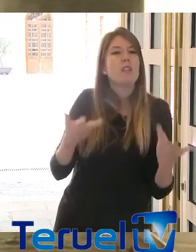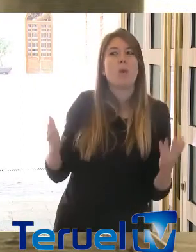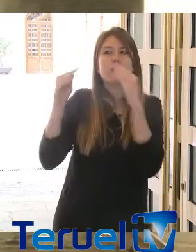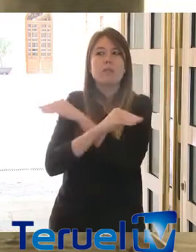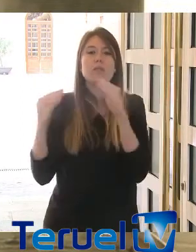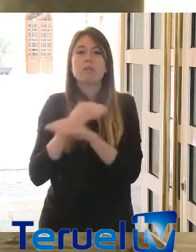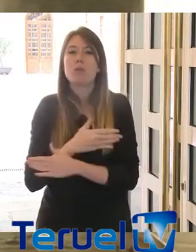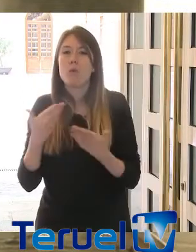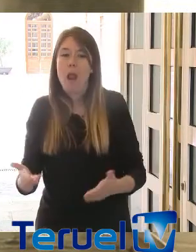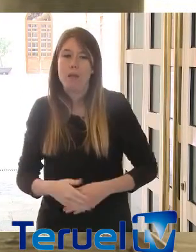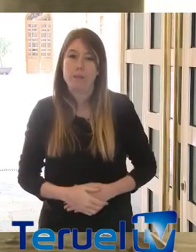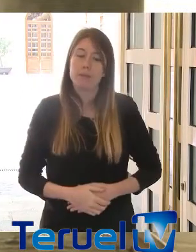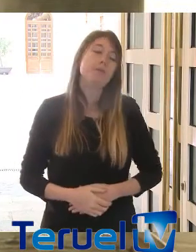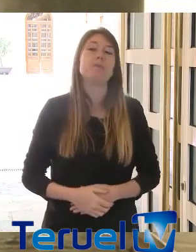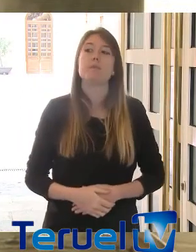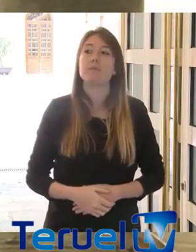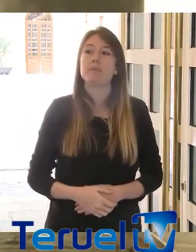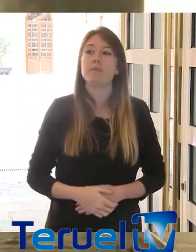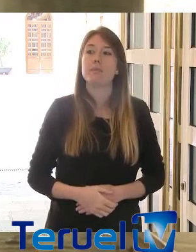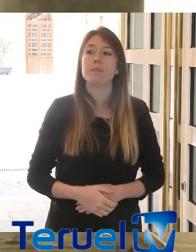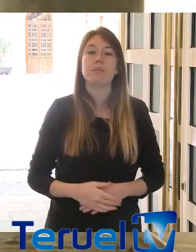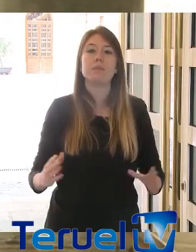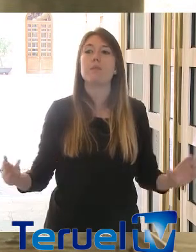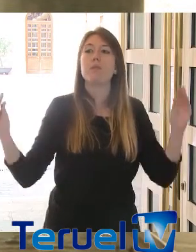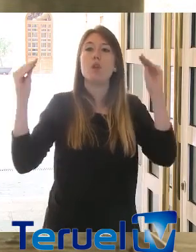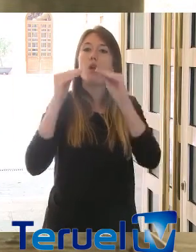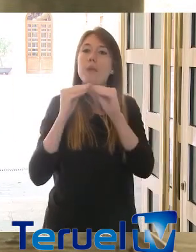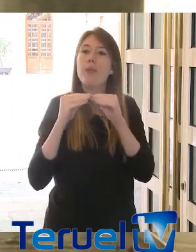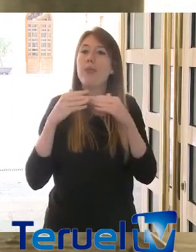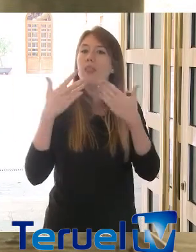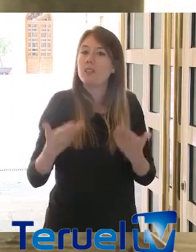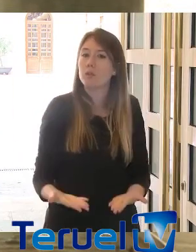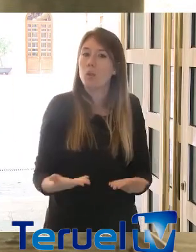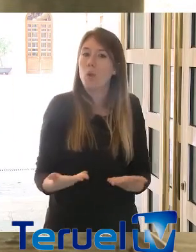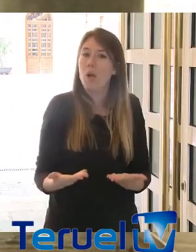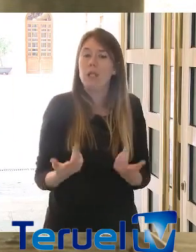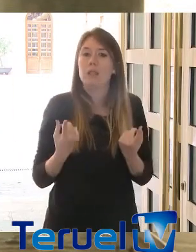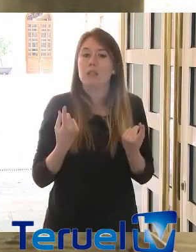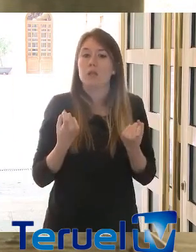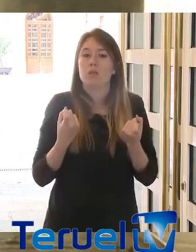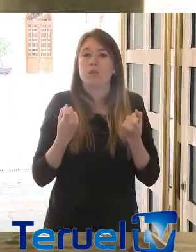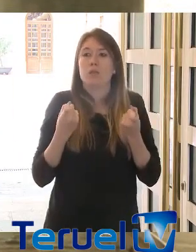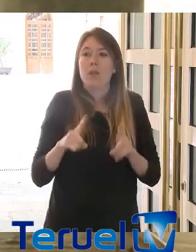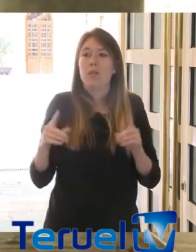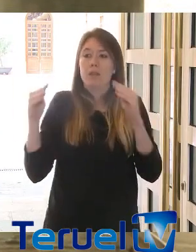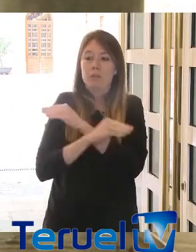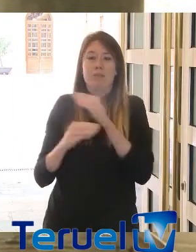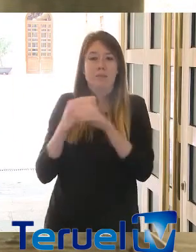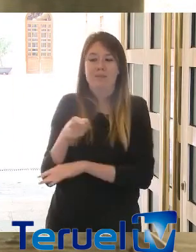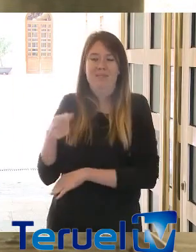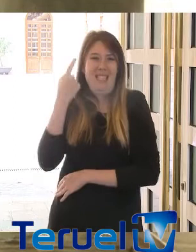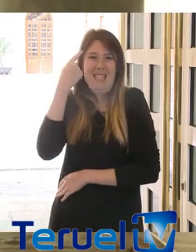discrepancias? Le voy a hablar de las coincidencias y no voy a exteriorizar las discrepancias, que usted puede suponer